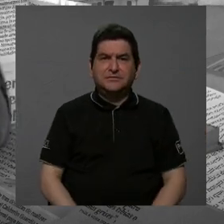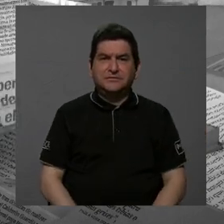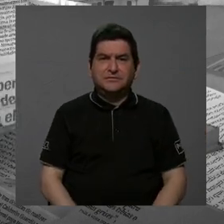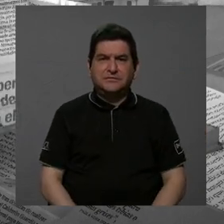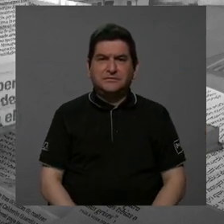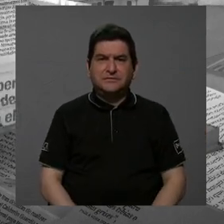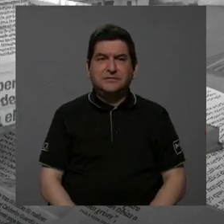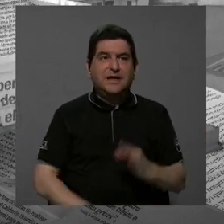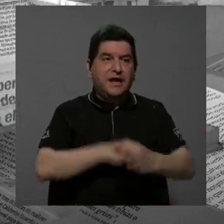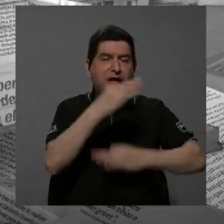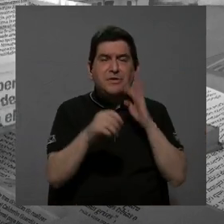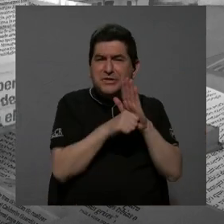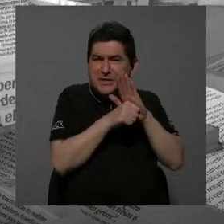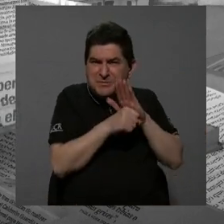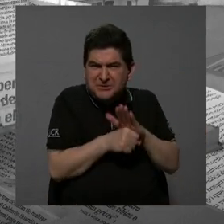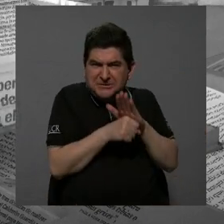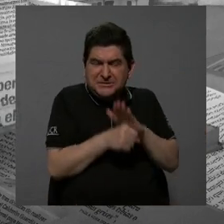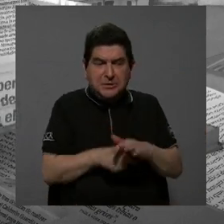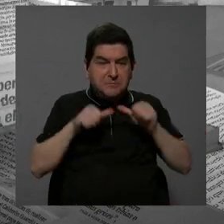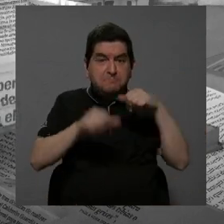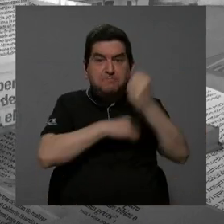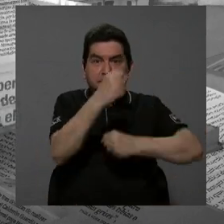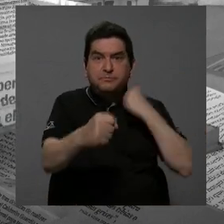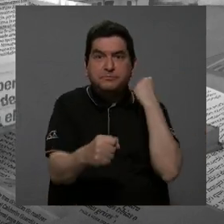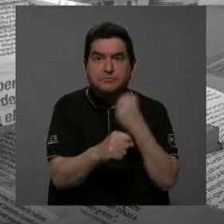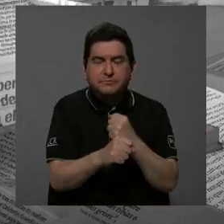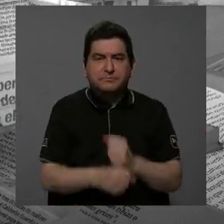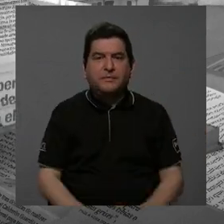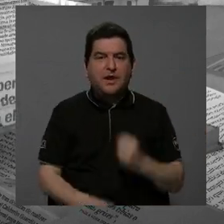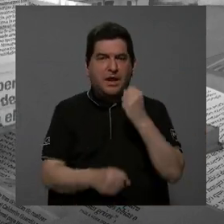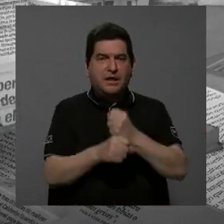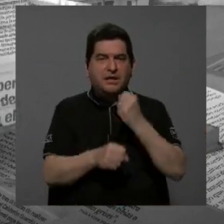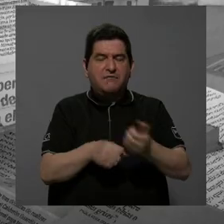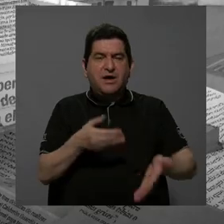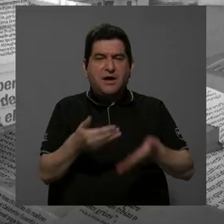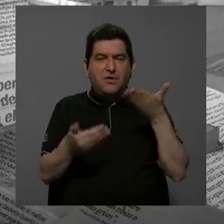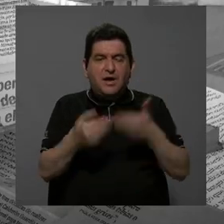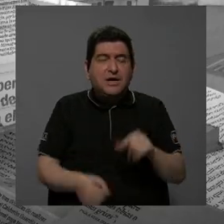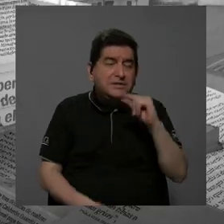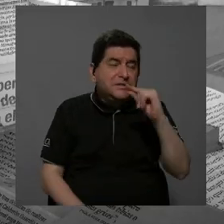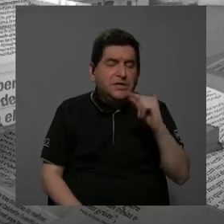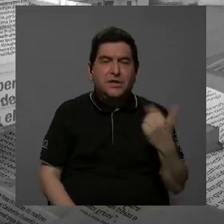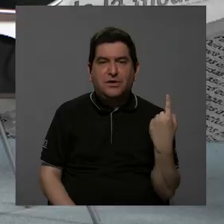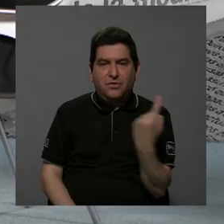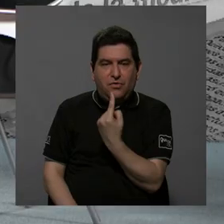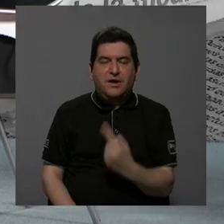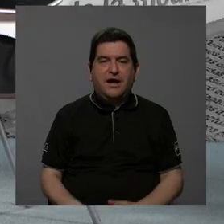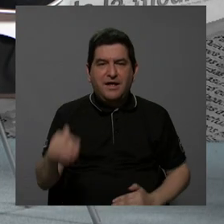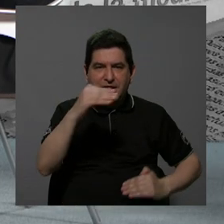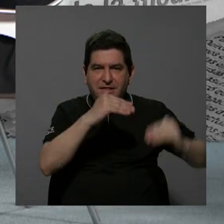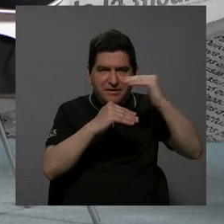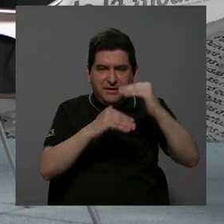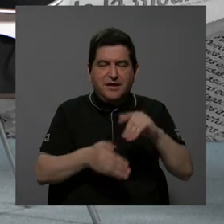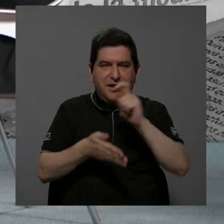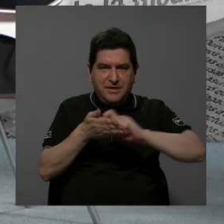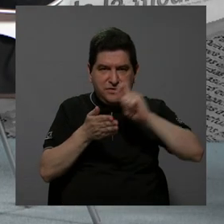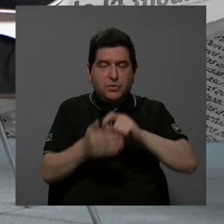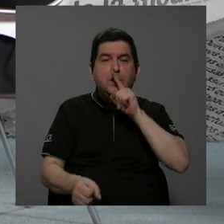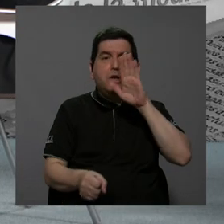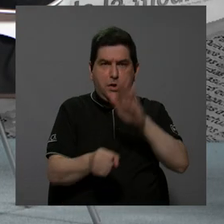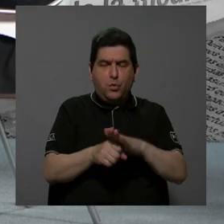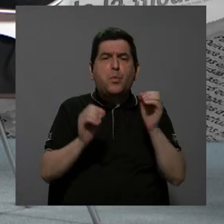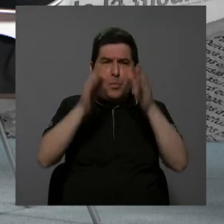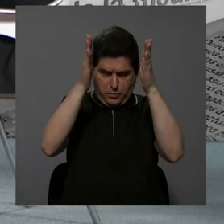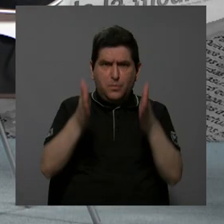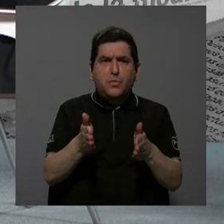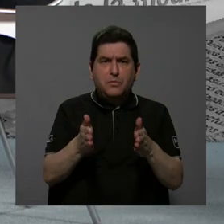y era como una especie de presión para el año que seguía. Hacemos un trabajo casi que de hormiga, con las facultades, escuelas, con muchísimo compromiso de los